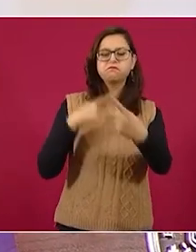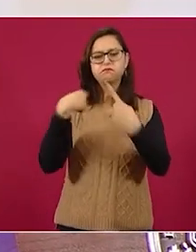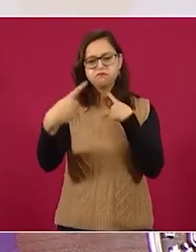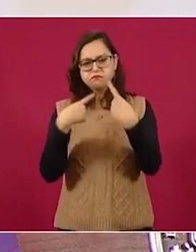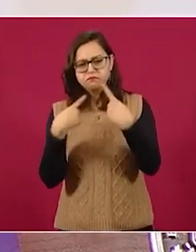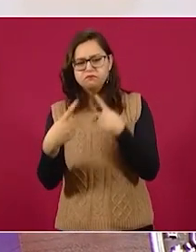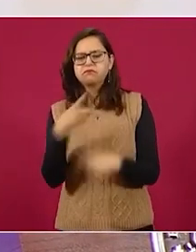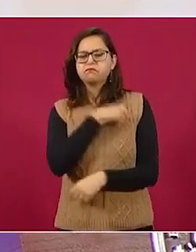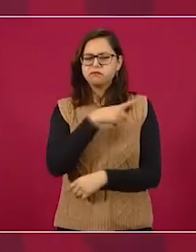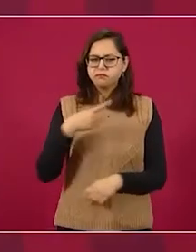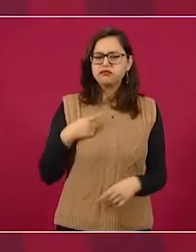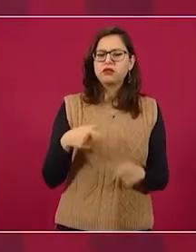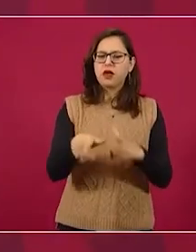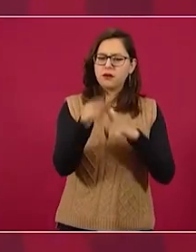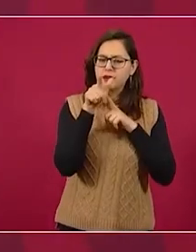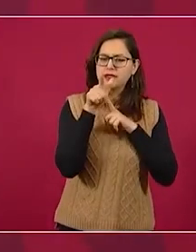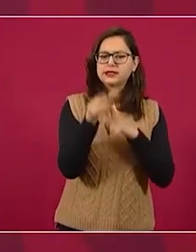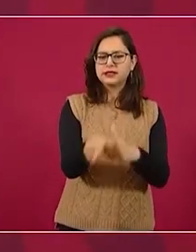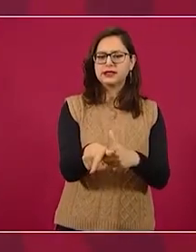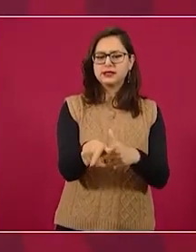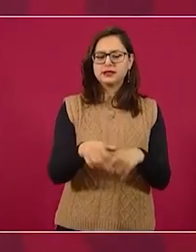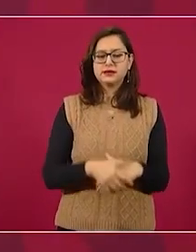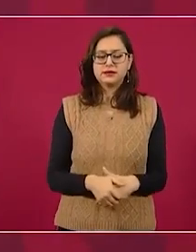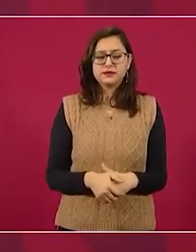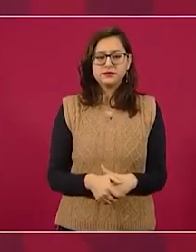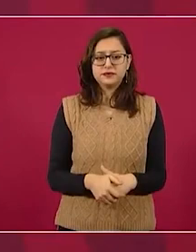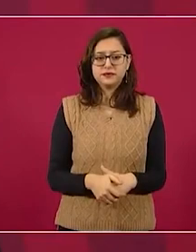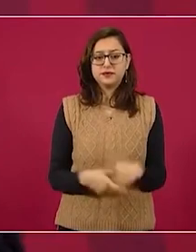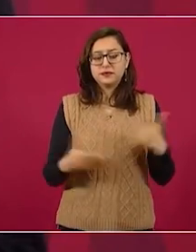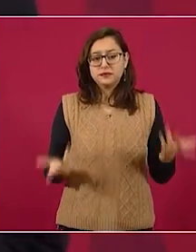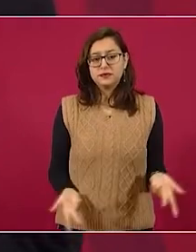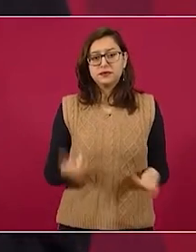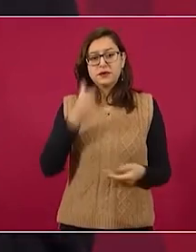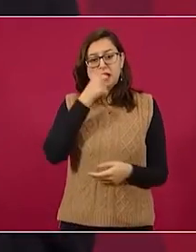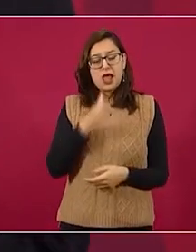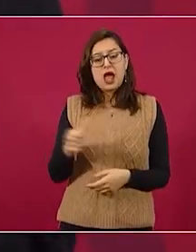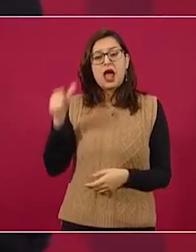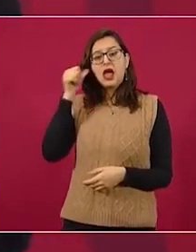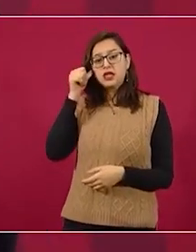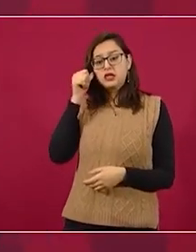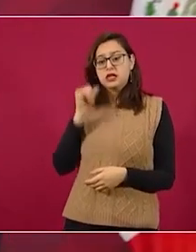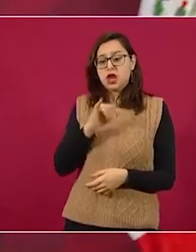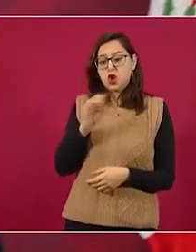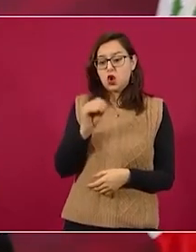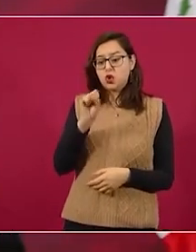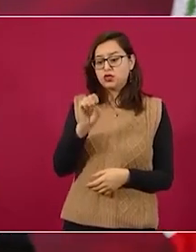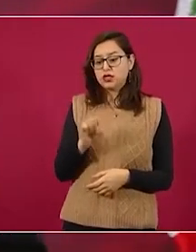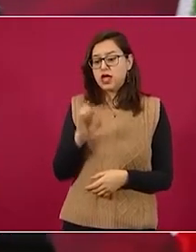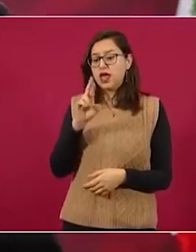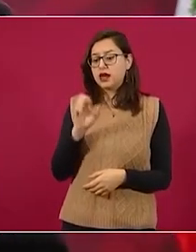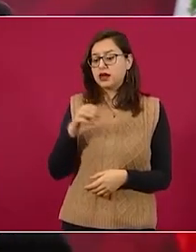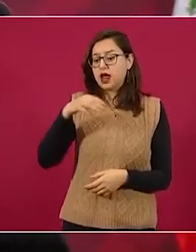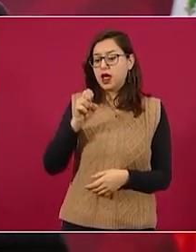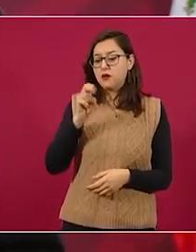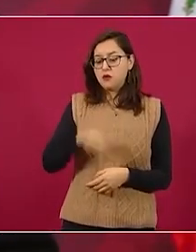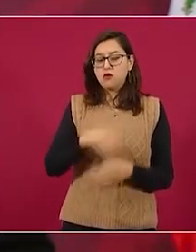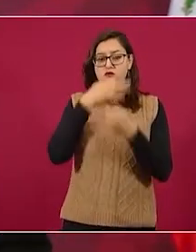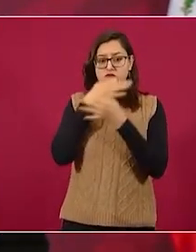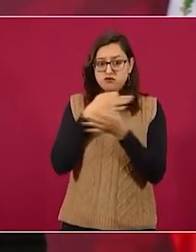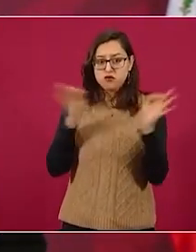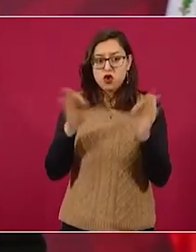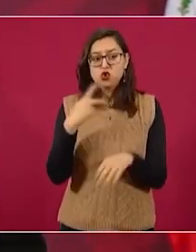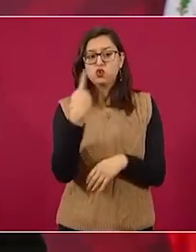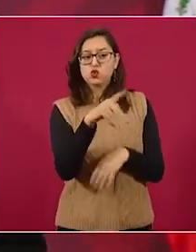y lo que se dio a conocer ayer o dio a conocer ayer José Ramón de dónde trabaja, en efecto,